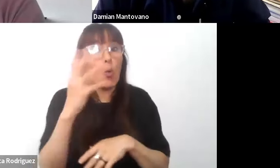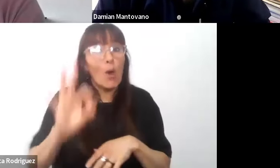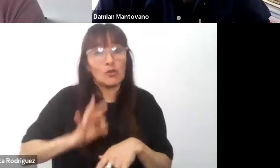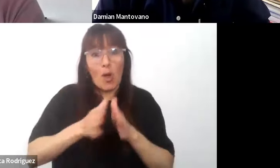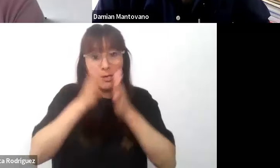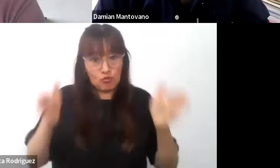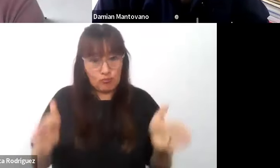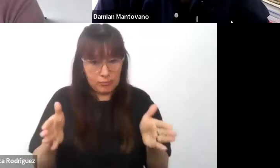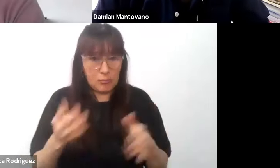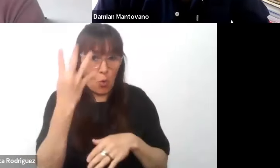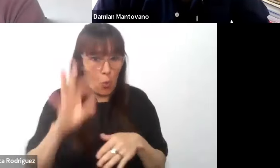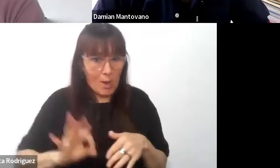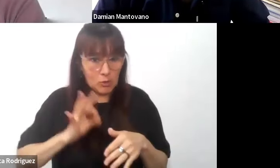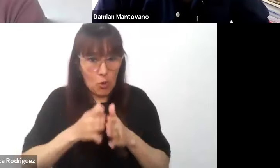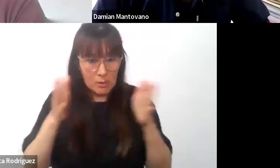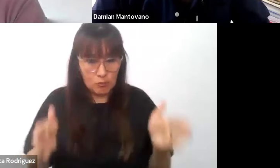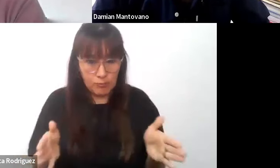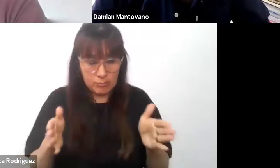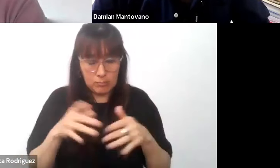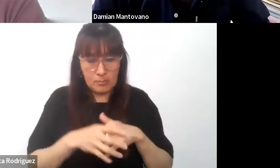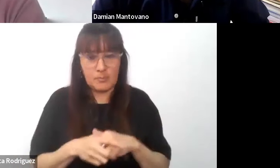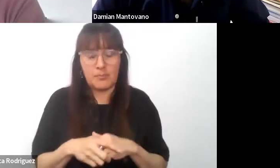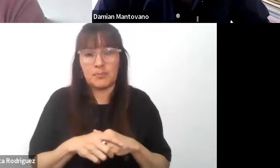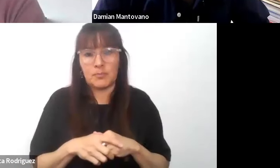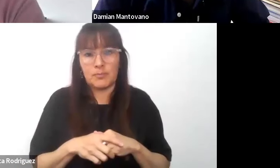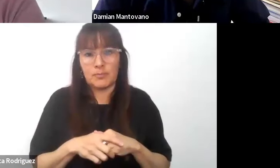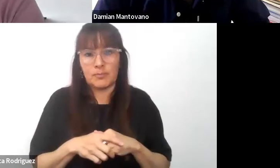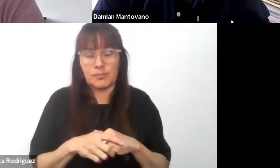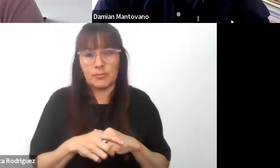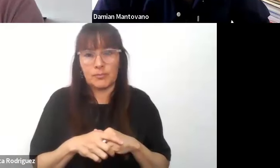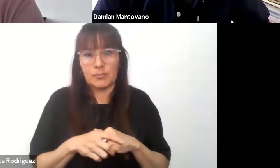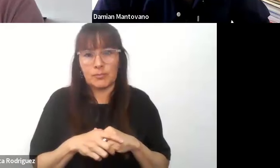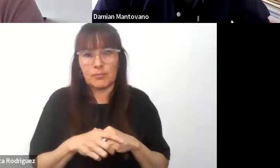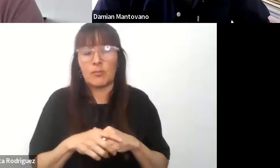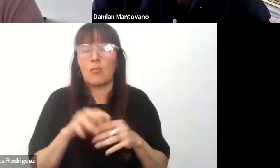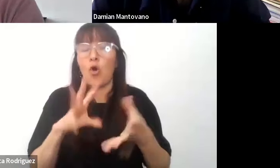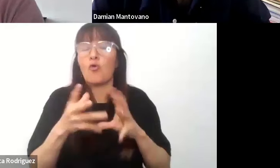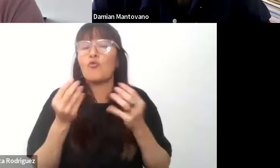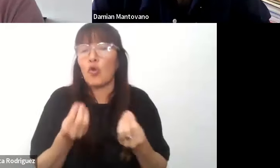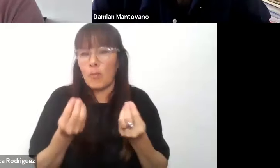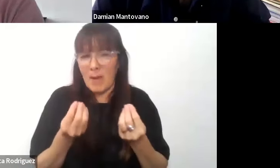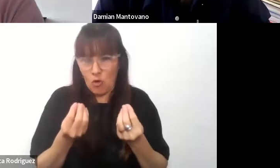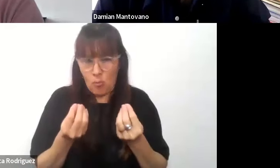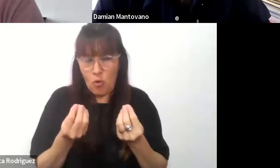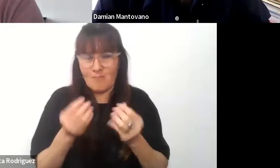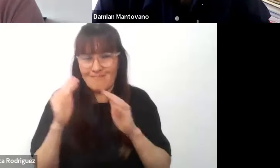si que tiene un trayecto en común si